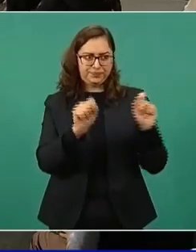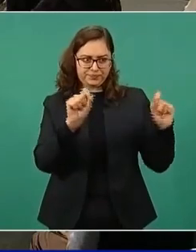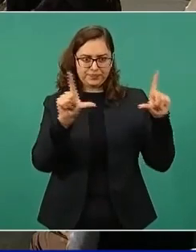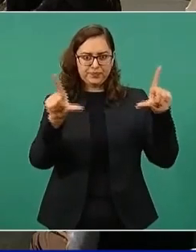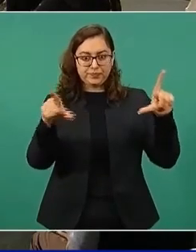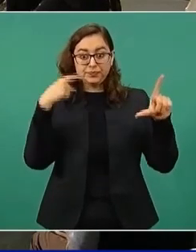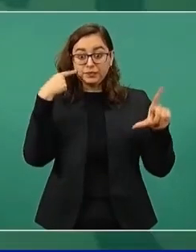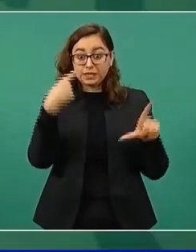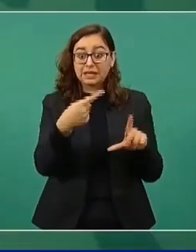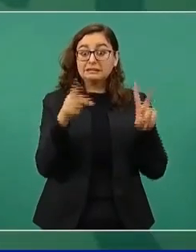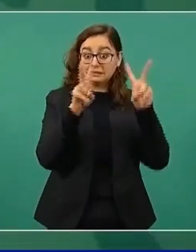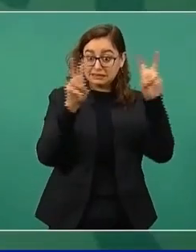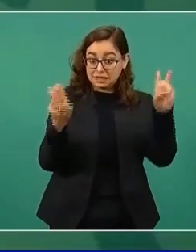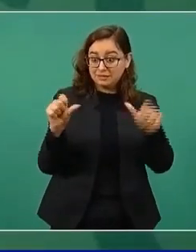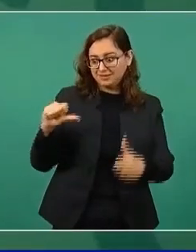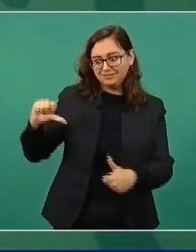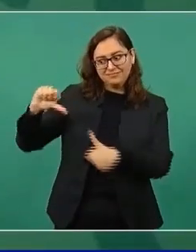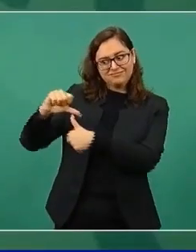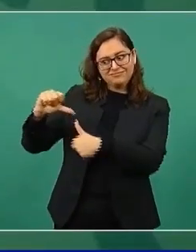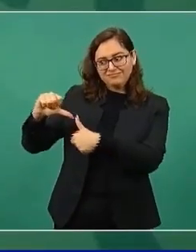El tema de Centroamérica,